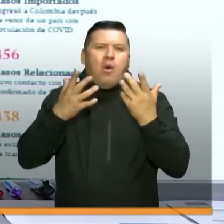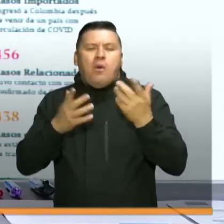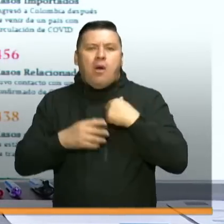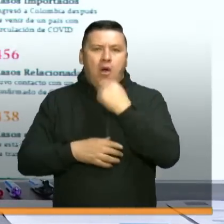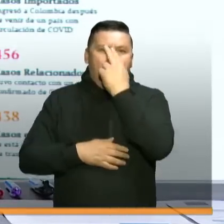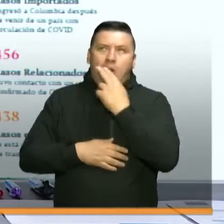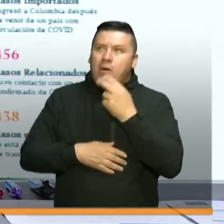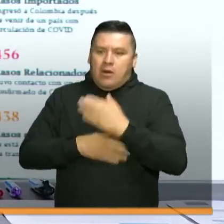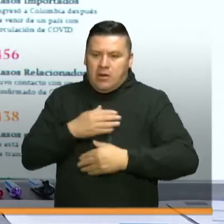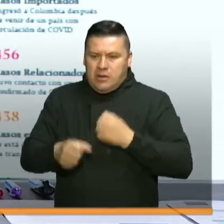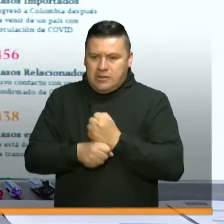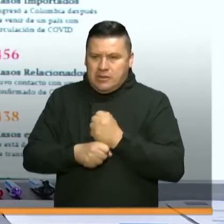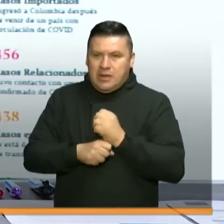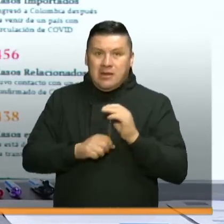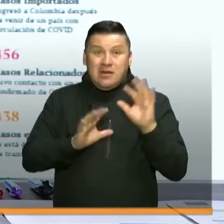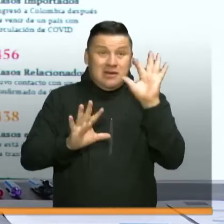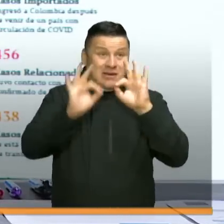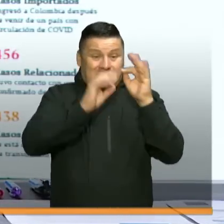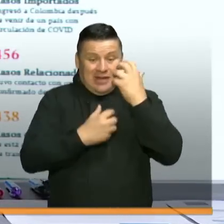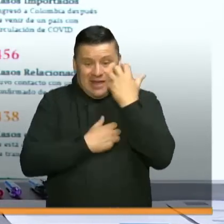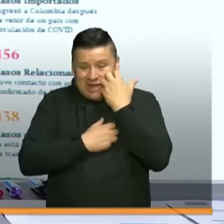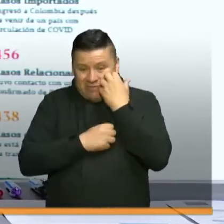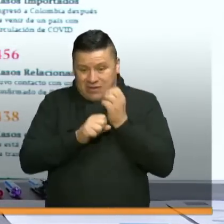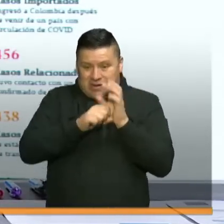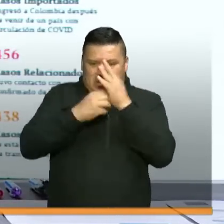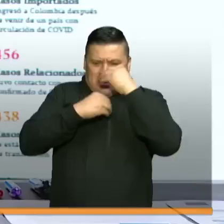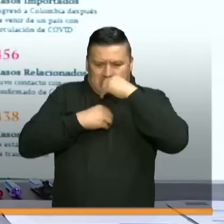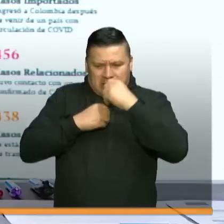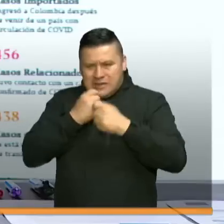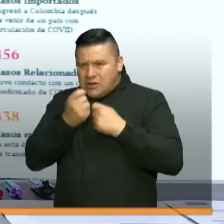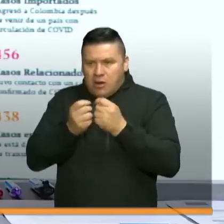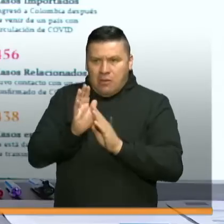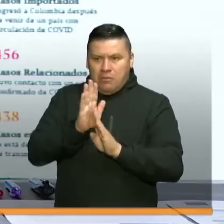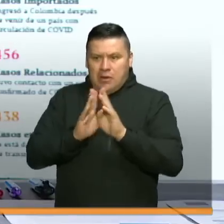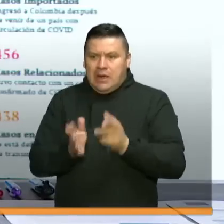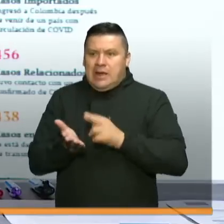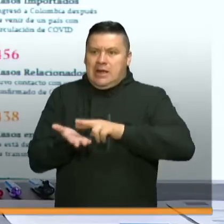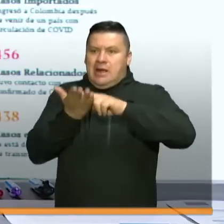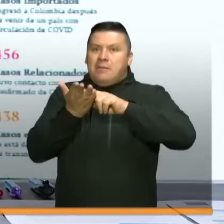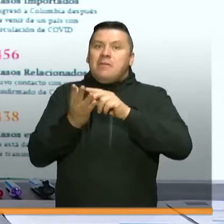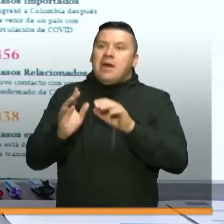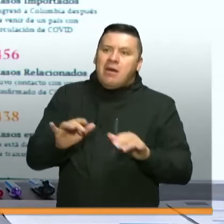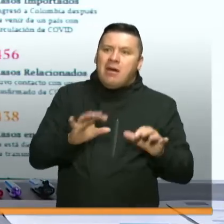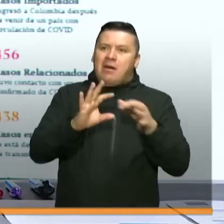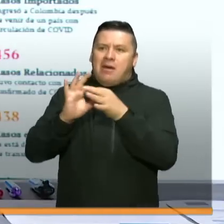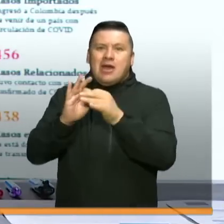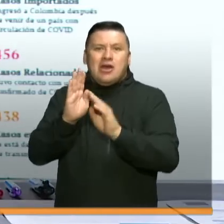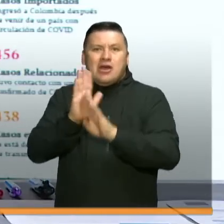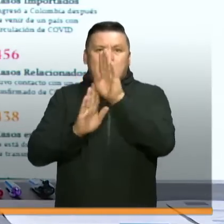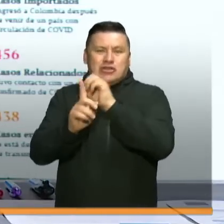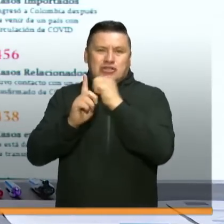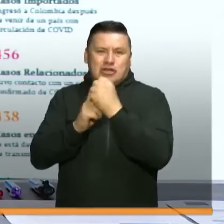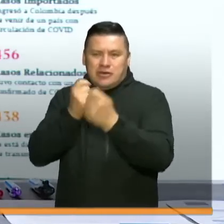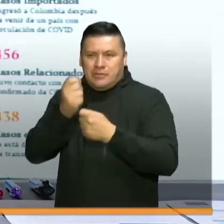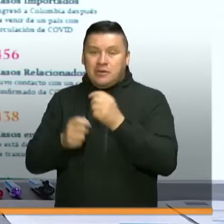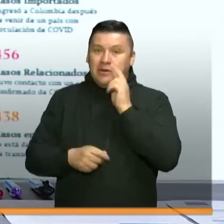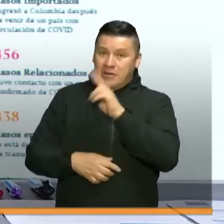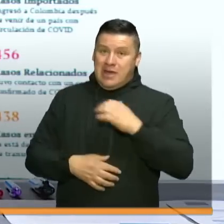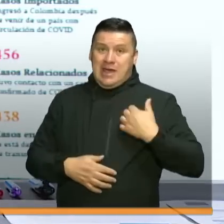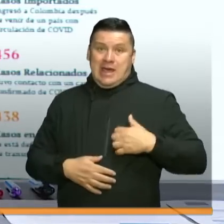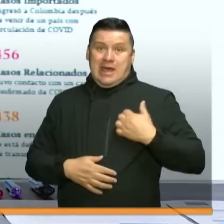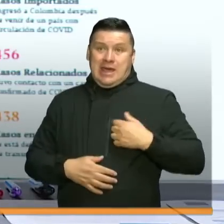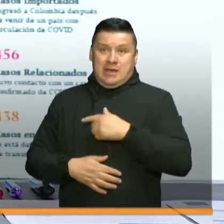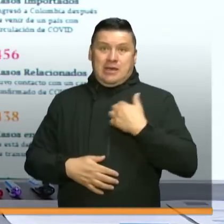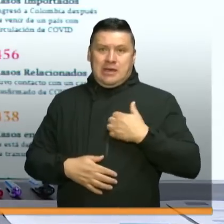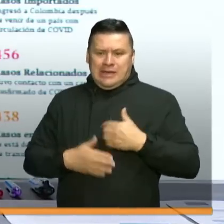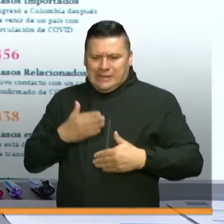cumpliendo la labor de mitigación de la enfermedad y permitir el desarrollo social. Estamos viendo también países de América Latina como la Argentina que